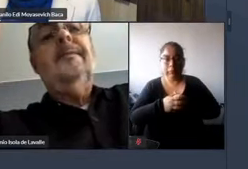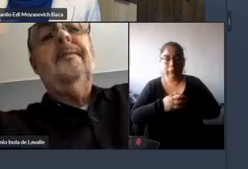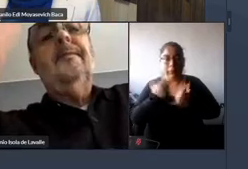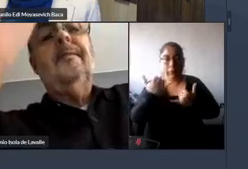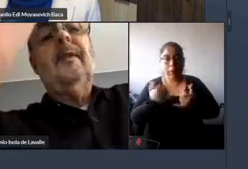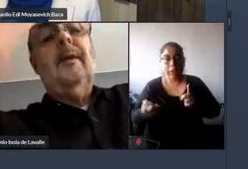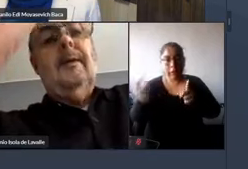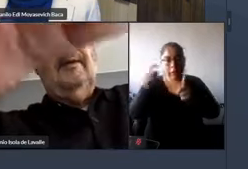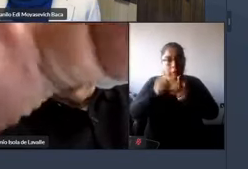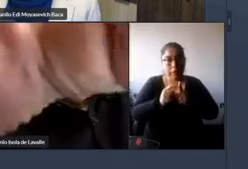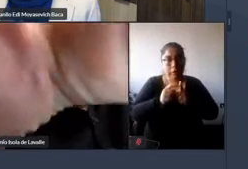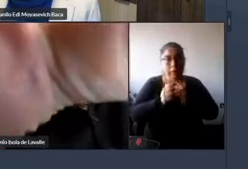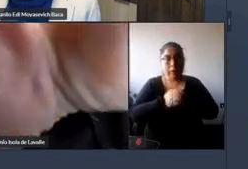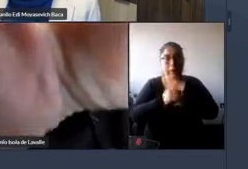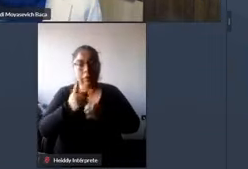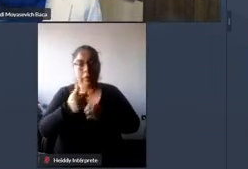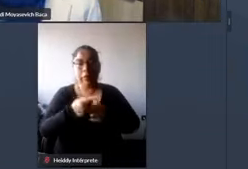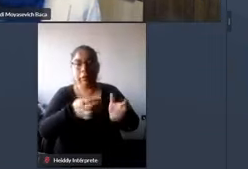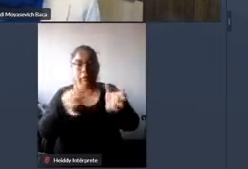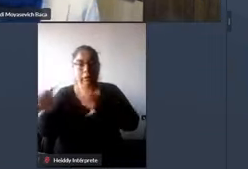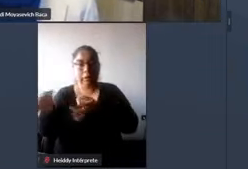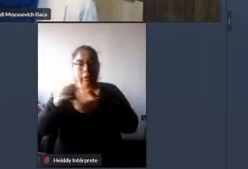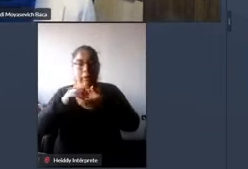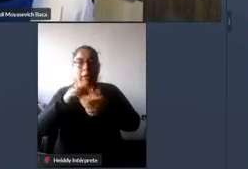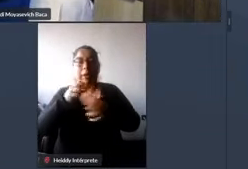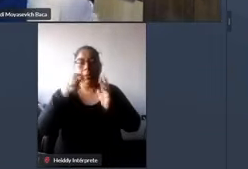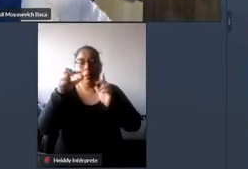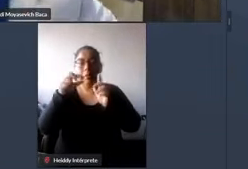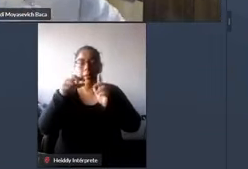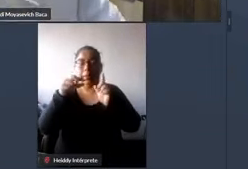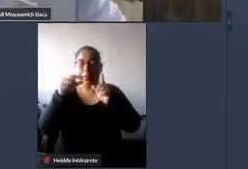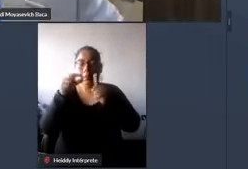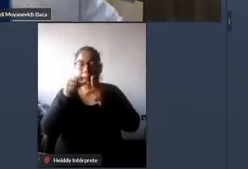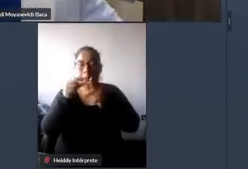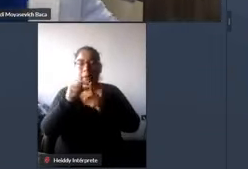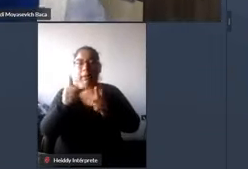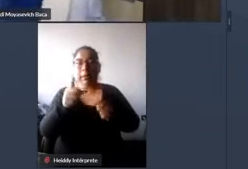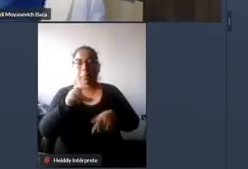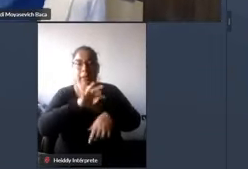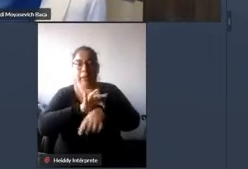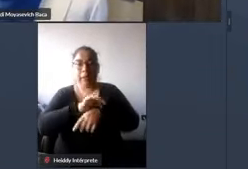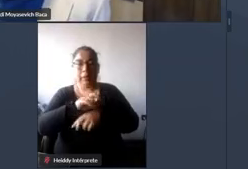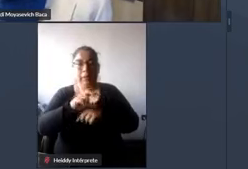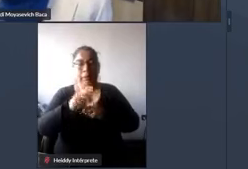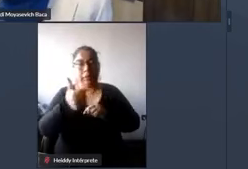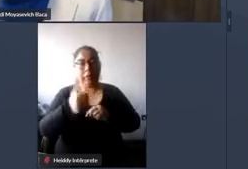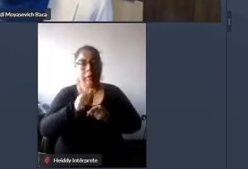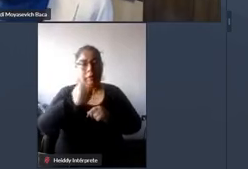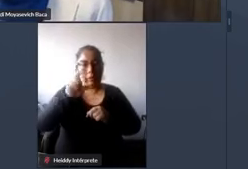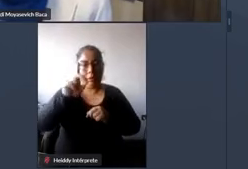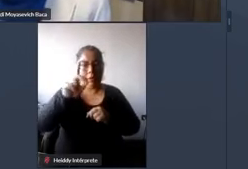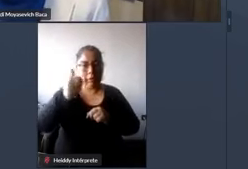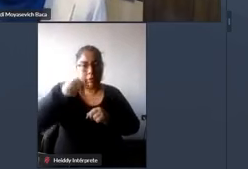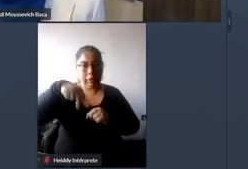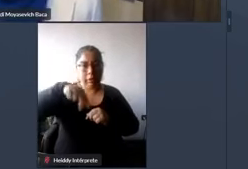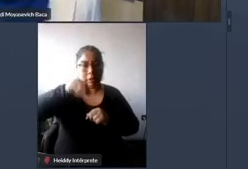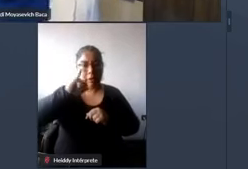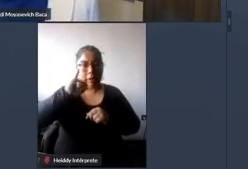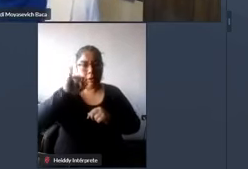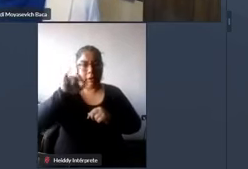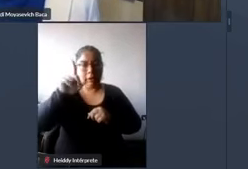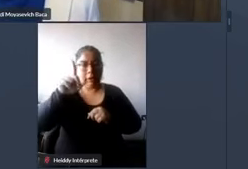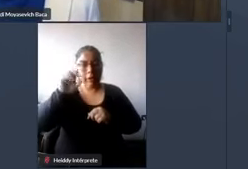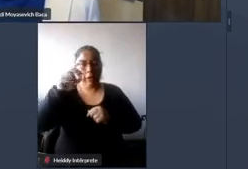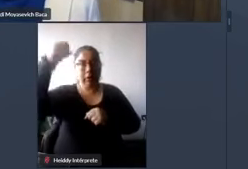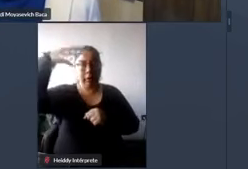continuar rápidamente y le vamos a ceder el uso de la palabra al director ejecutivo de la autoridad autónoma del sistema eléctrico de